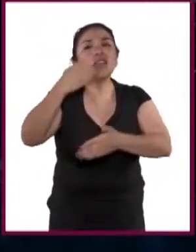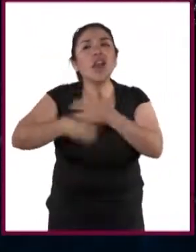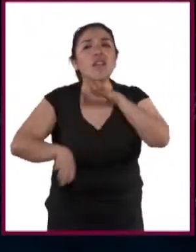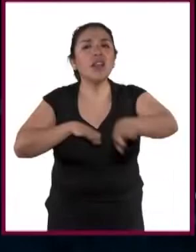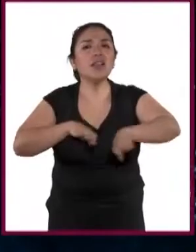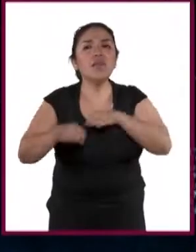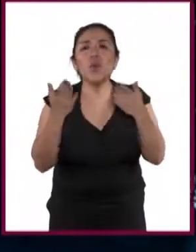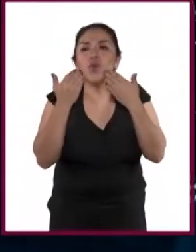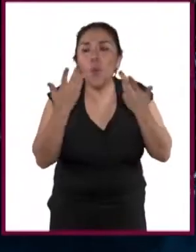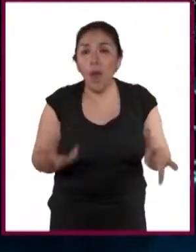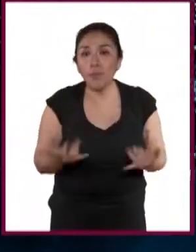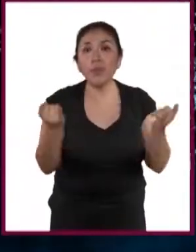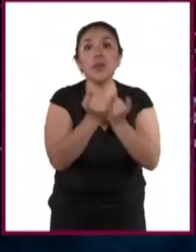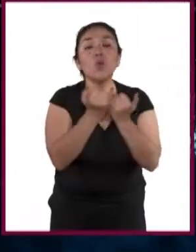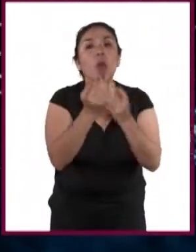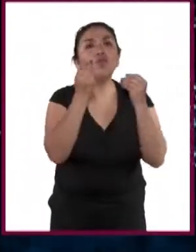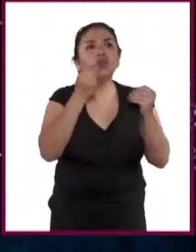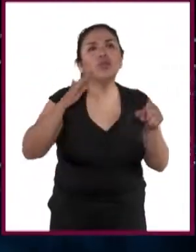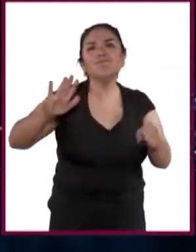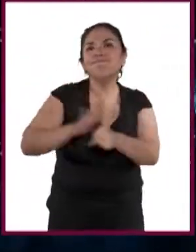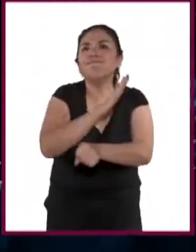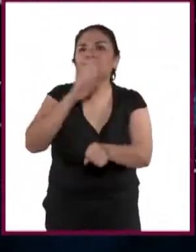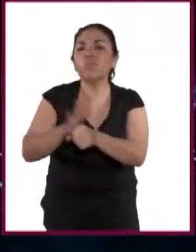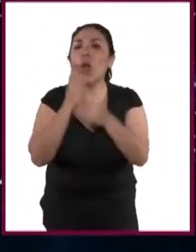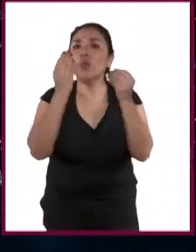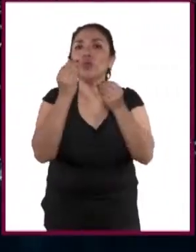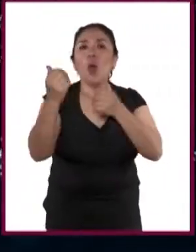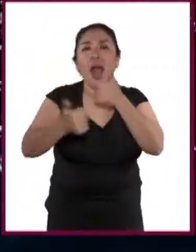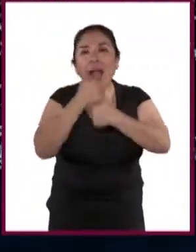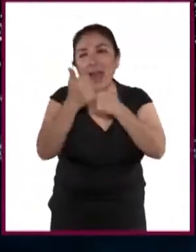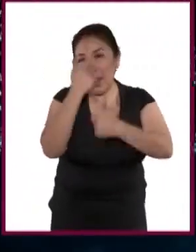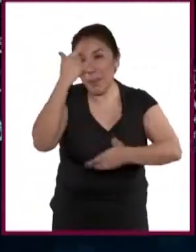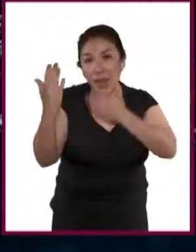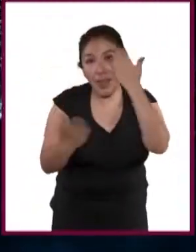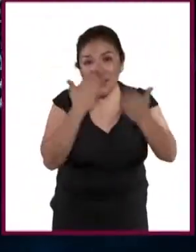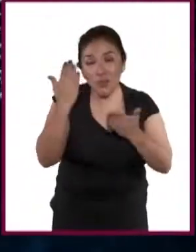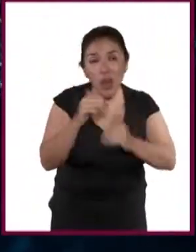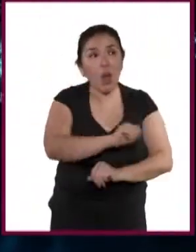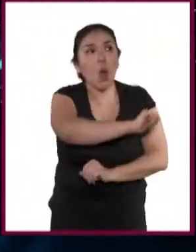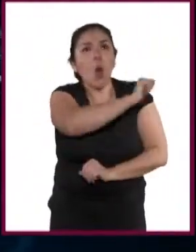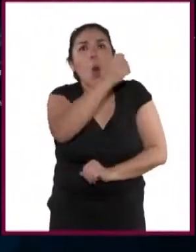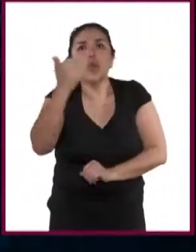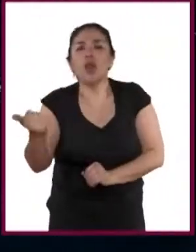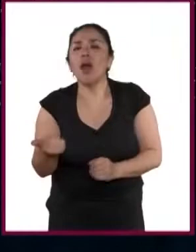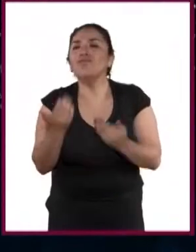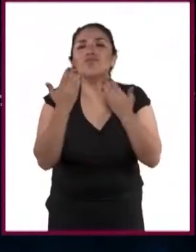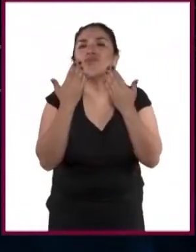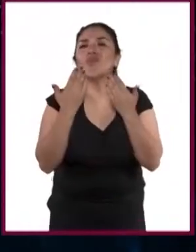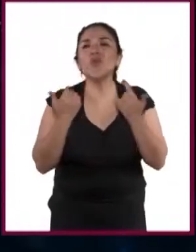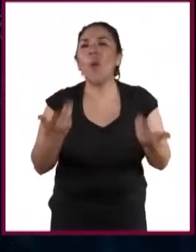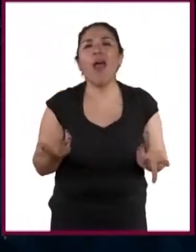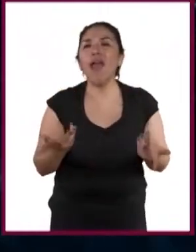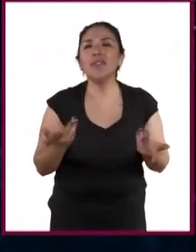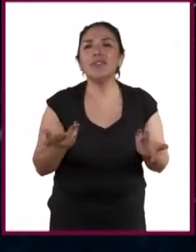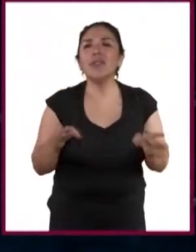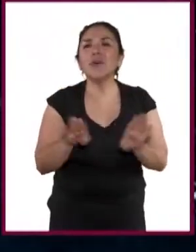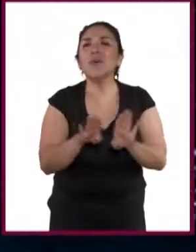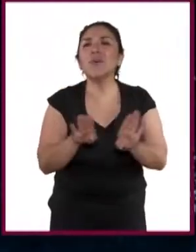empleo. También están sobresaturadas muchas carreras y en otras simplemente no hay